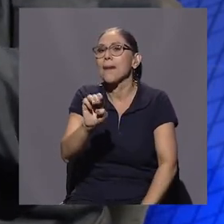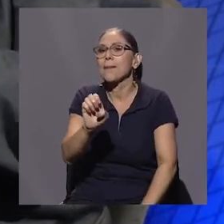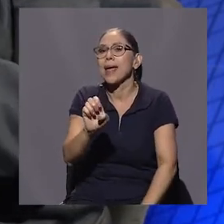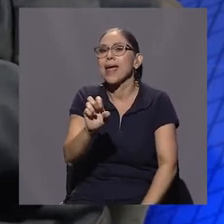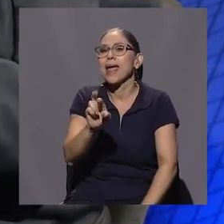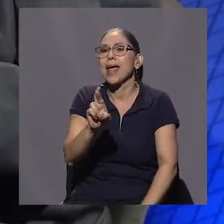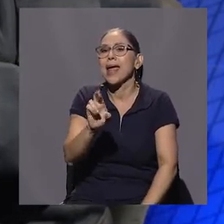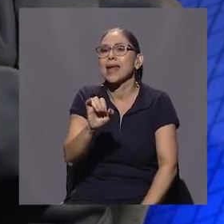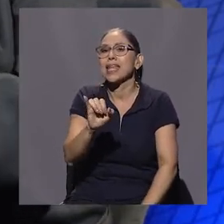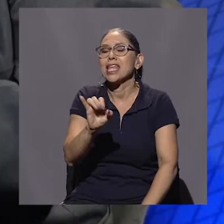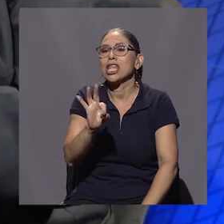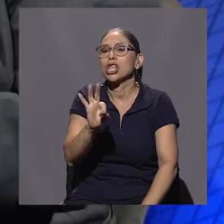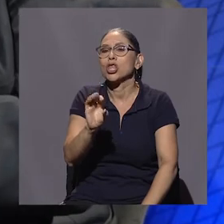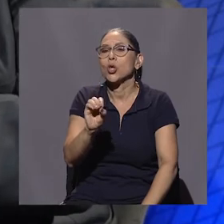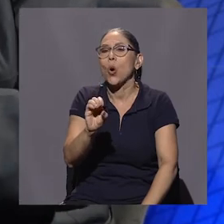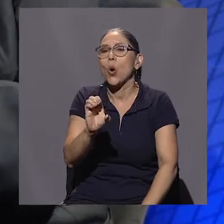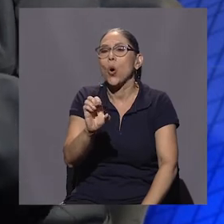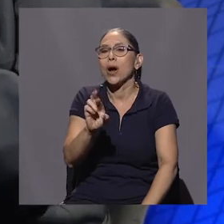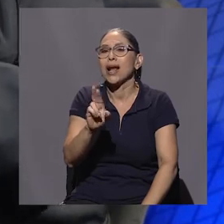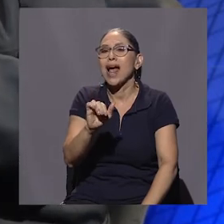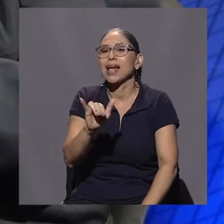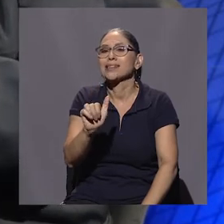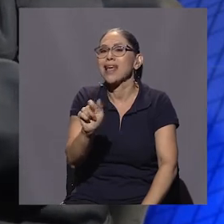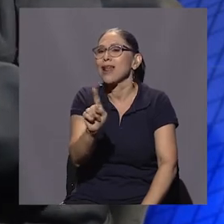defenderlo, a una mediocracia.